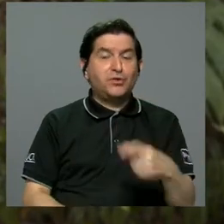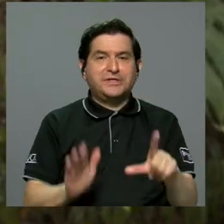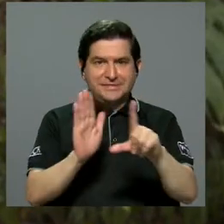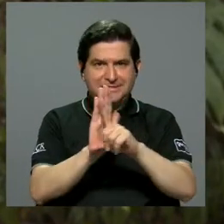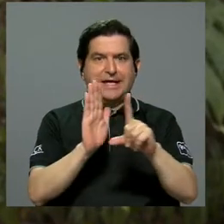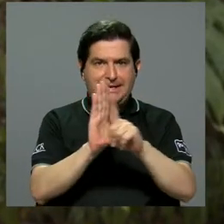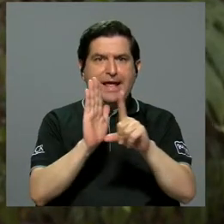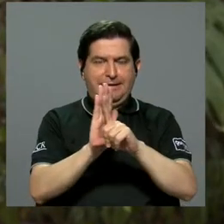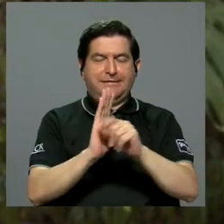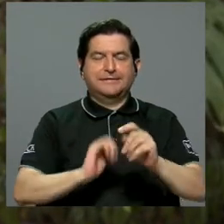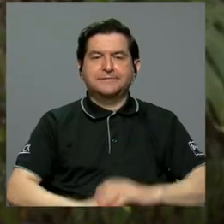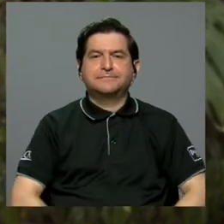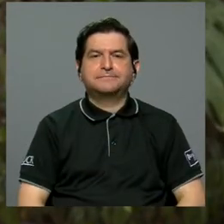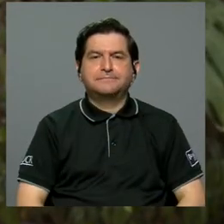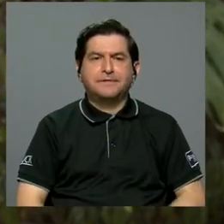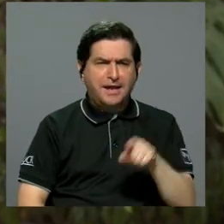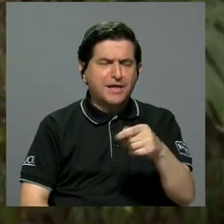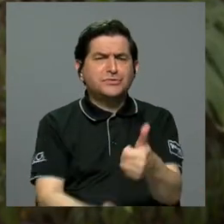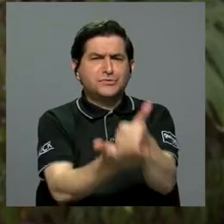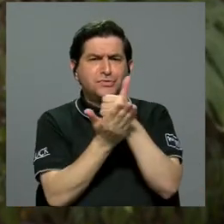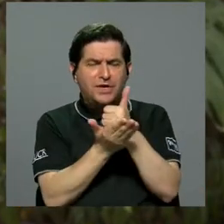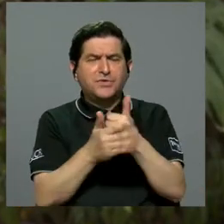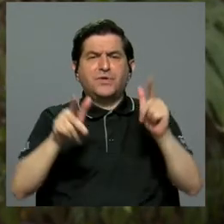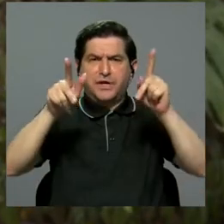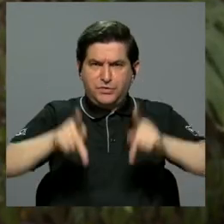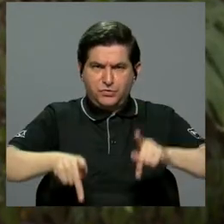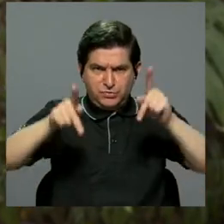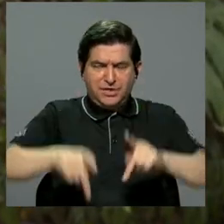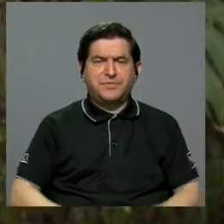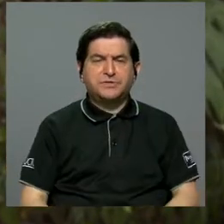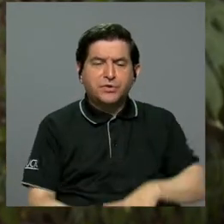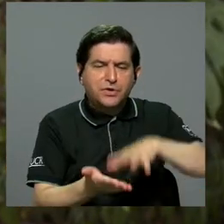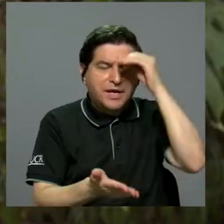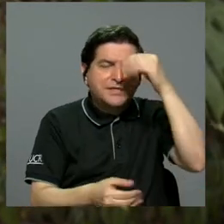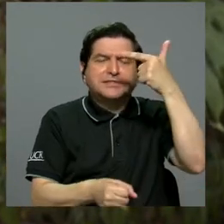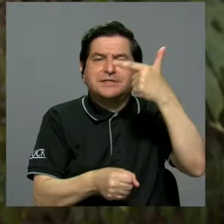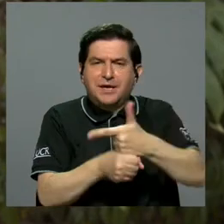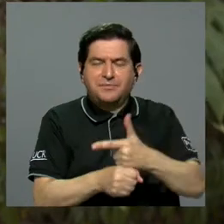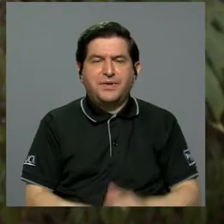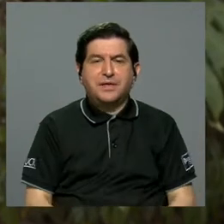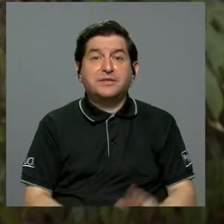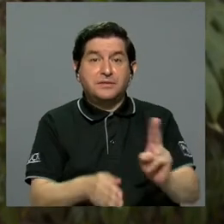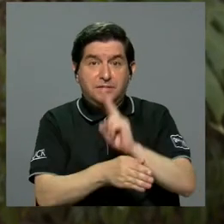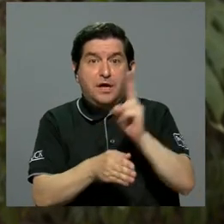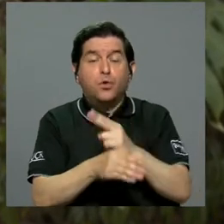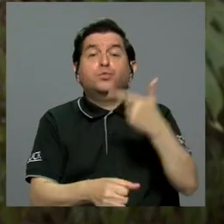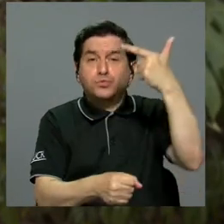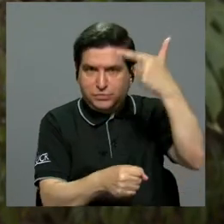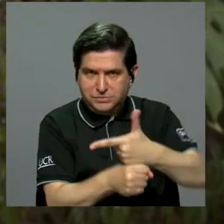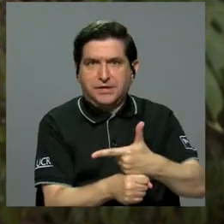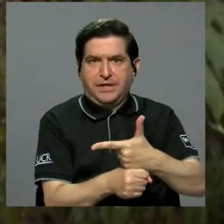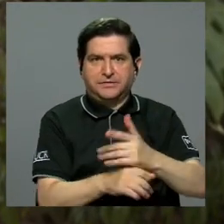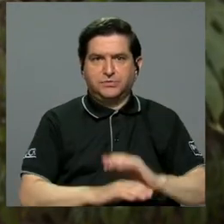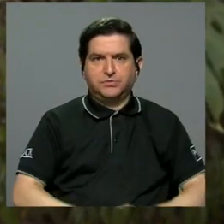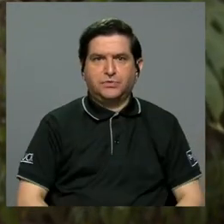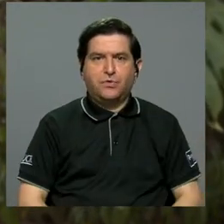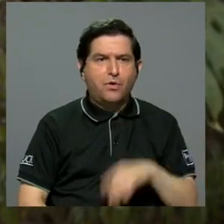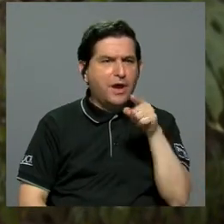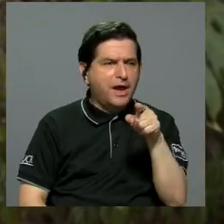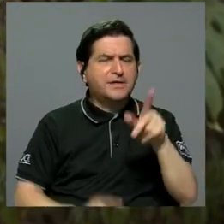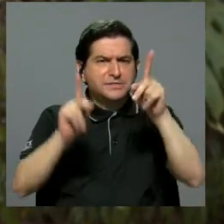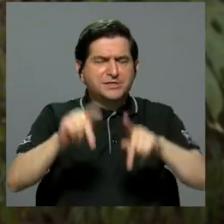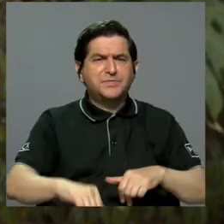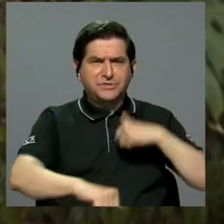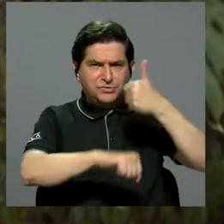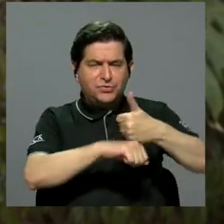la ley también esto nos ayuda a que las personas que aprendan lesco que hagan uso de la lesco sean